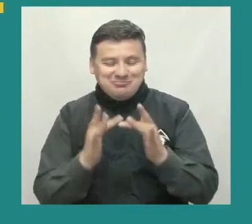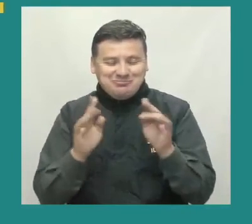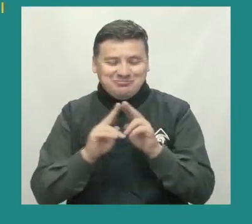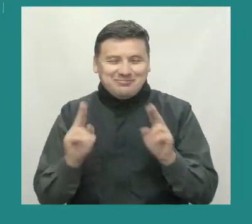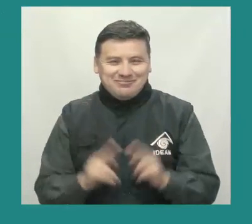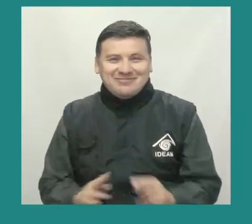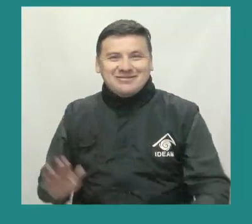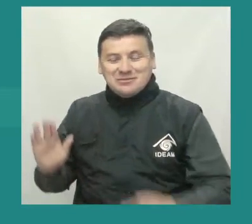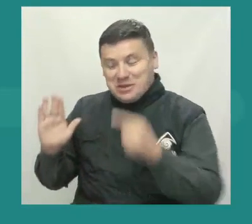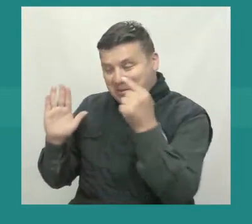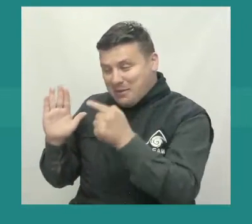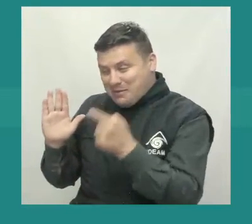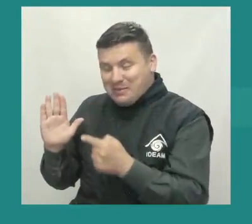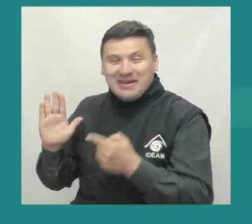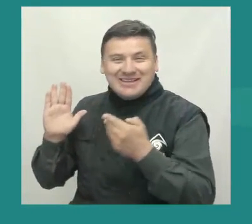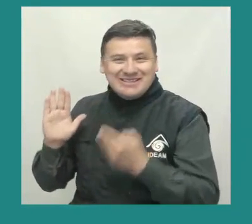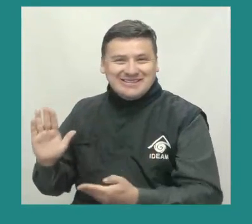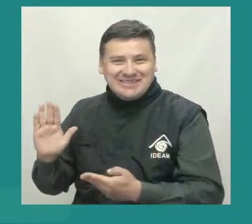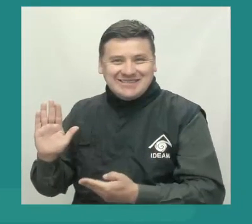sociales.